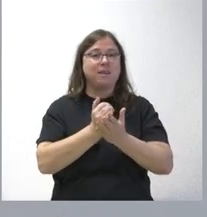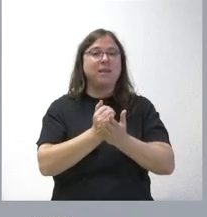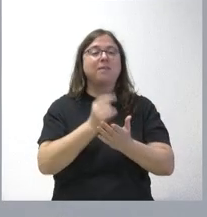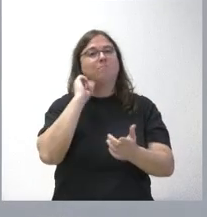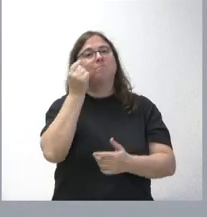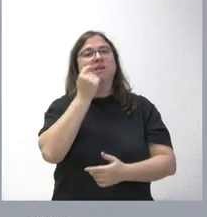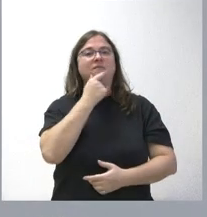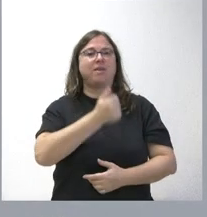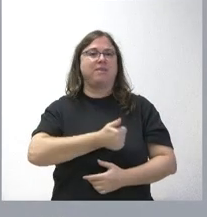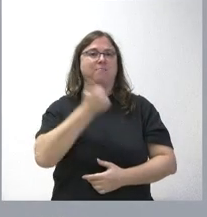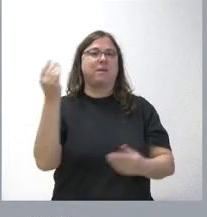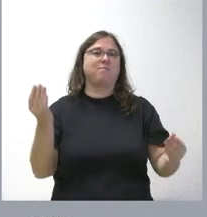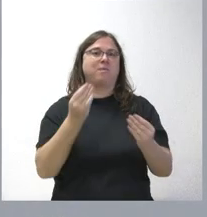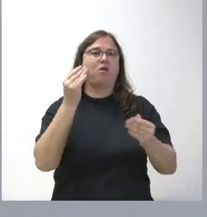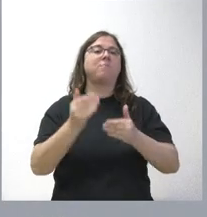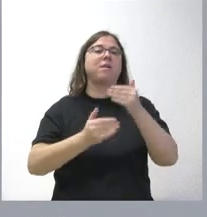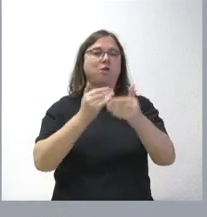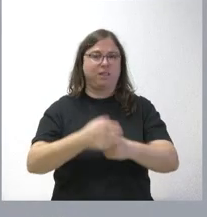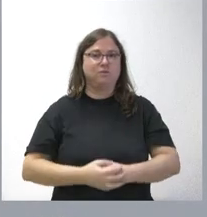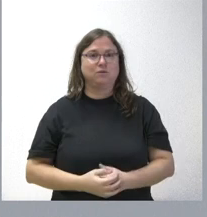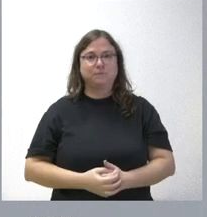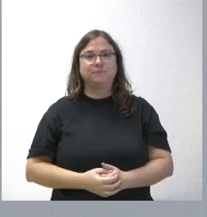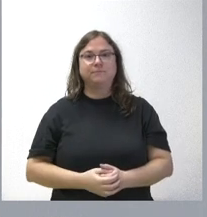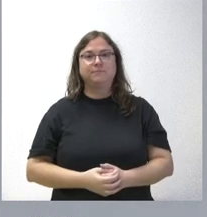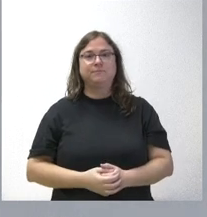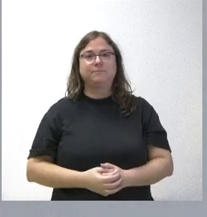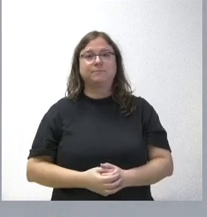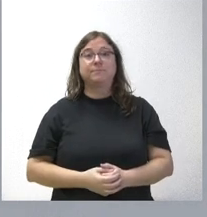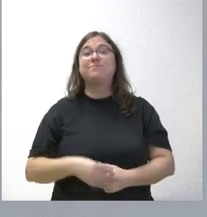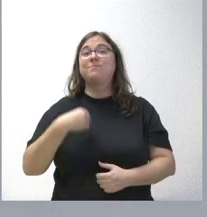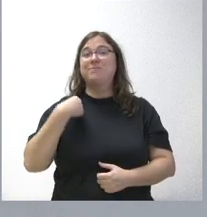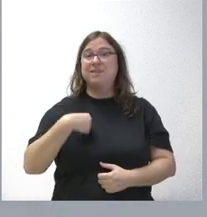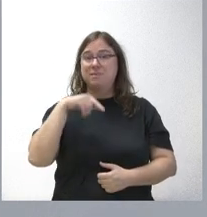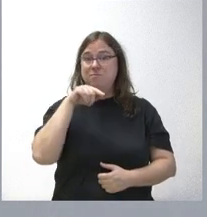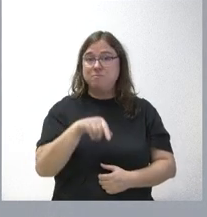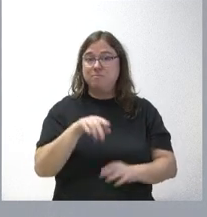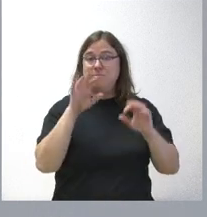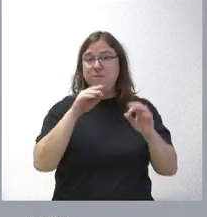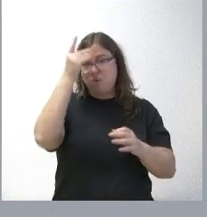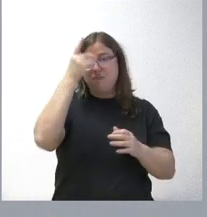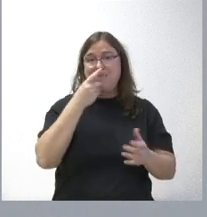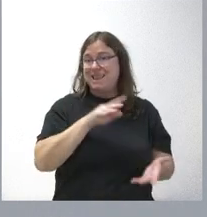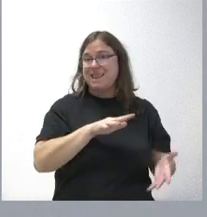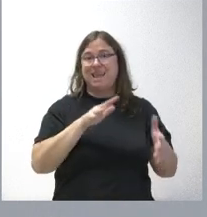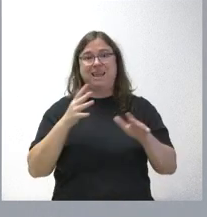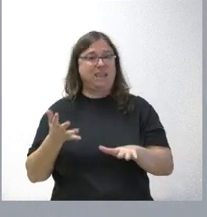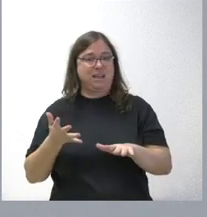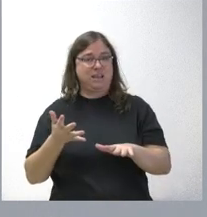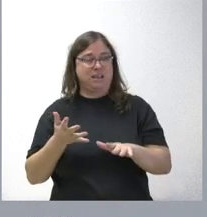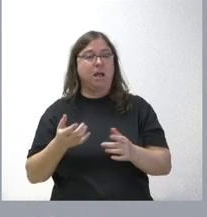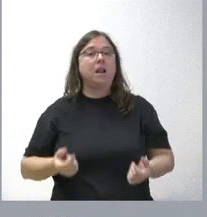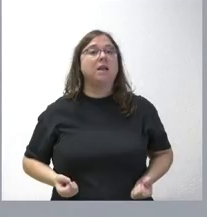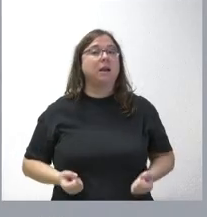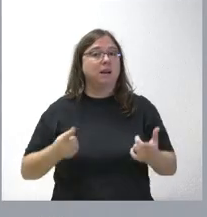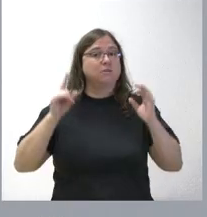mejora en sus procesos. En el mismo sentido de digitalización, se aprueba un gasto de